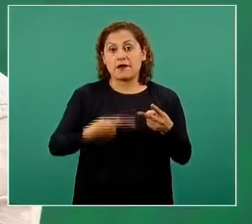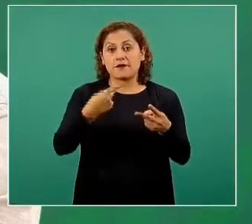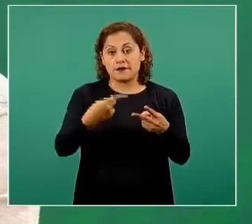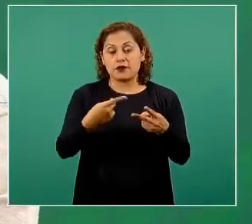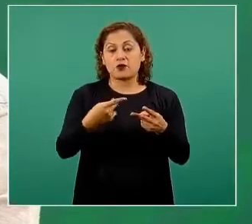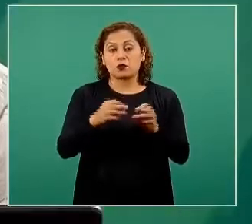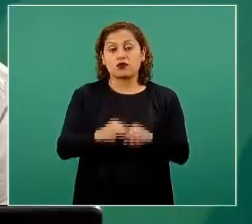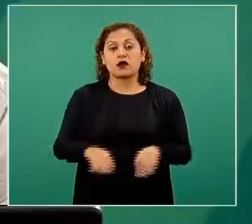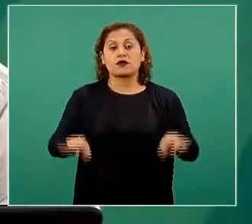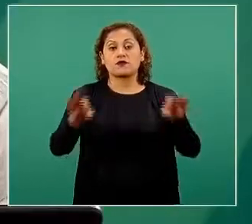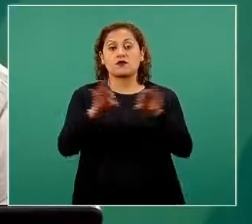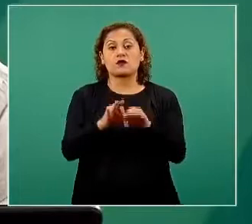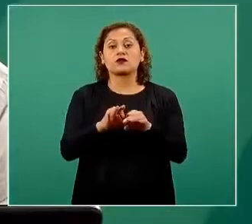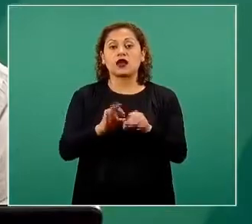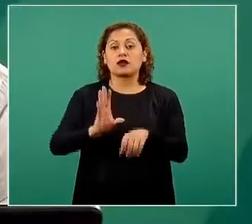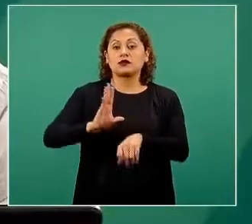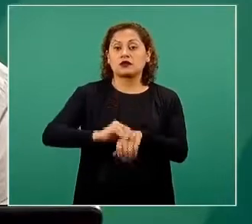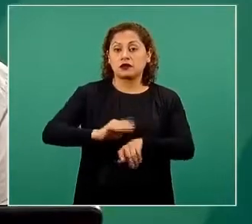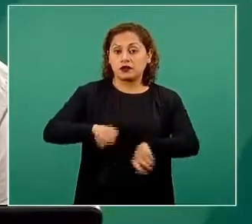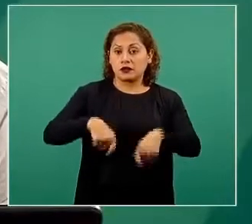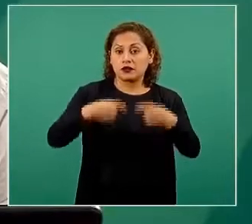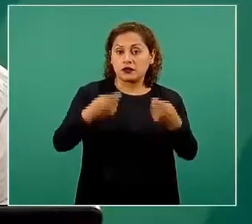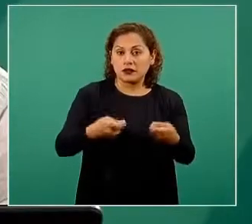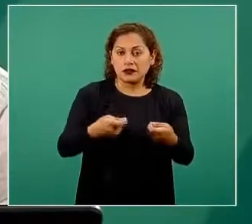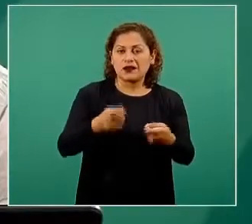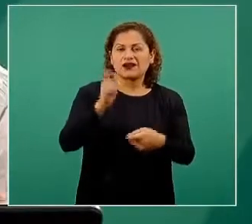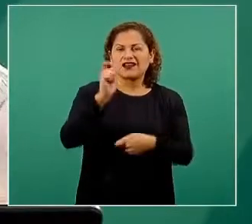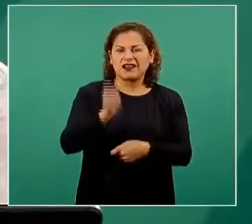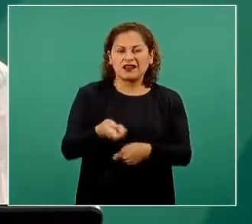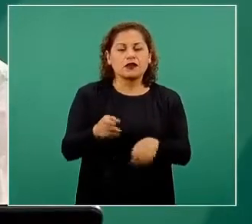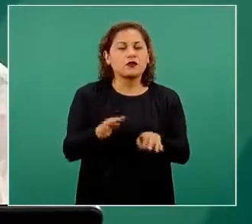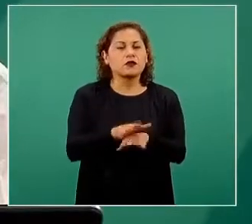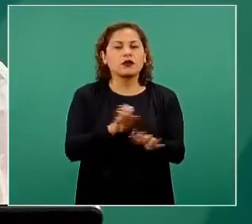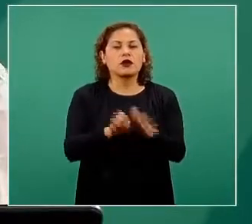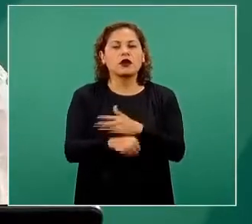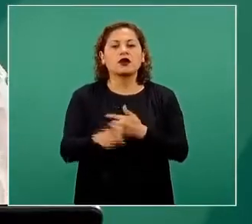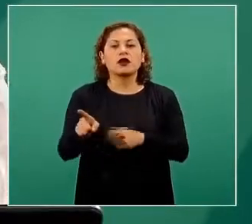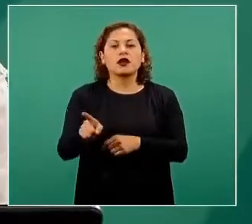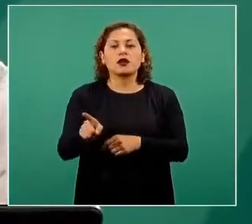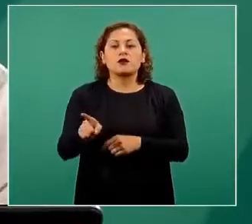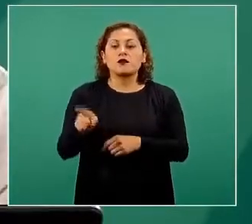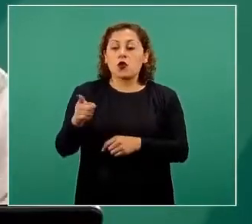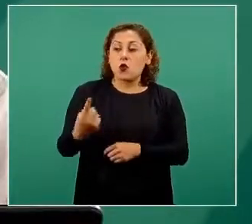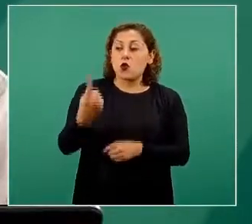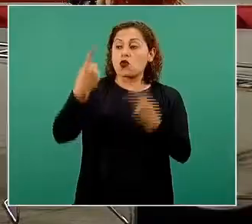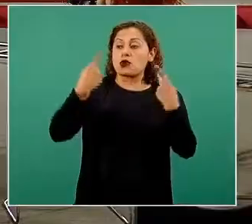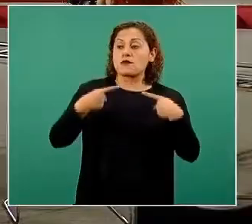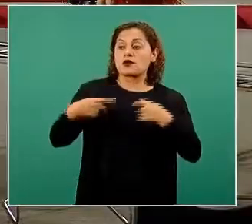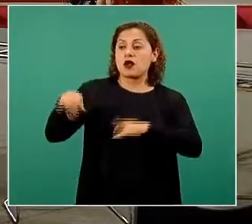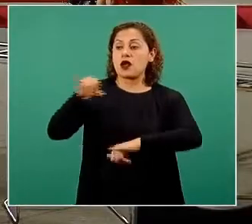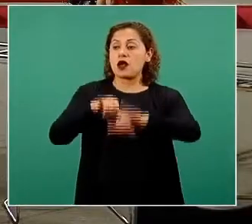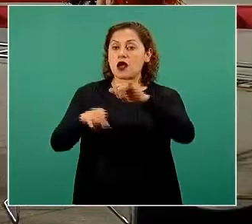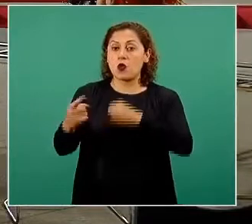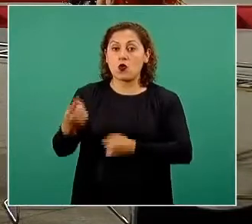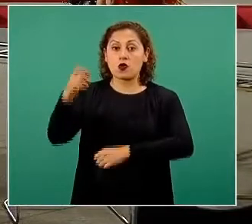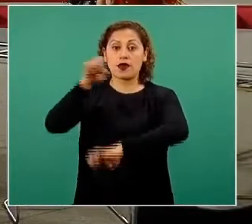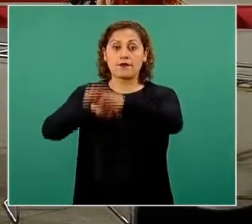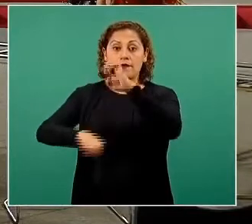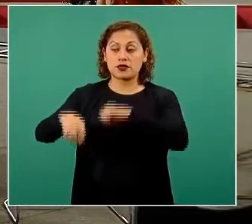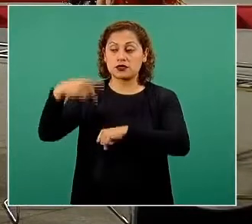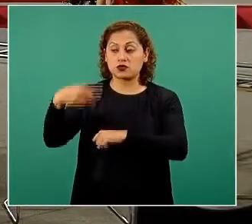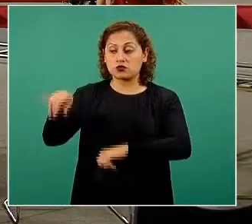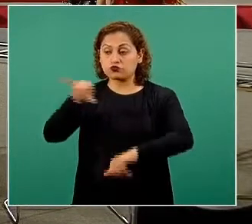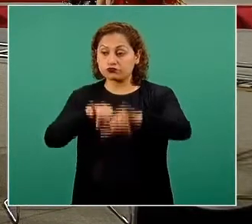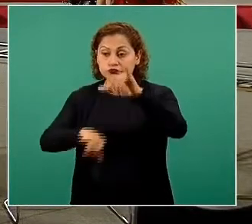liberar o las patentes liberar quiere decir que ya no esté sujeta o a propiedad intelectual propiedad industrial las vacunas qué